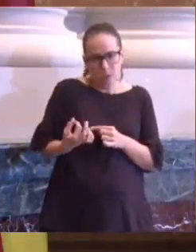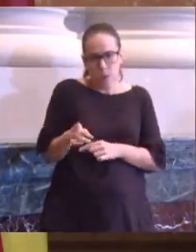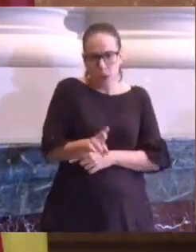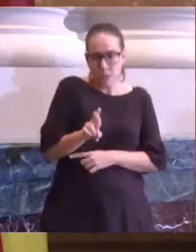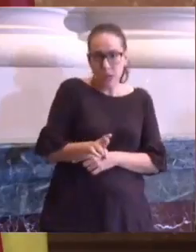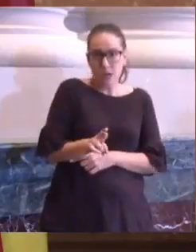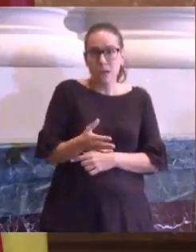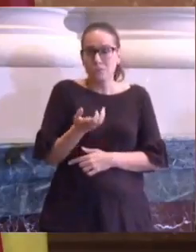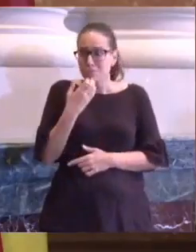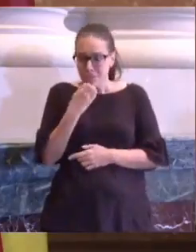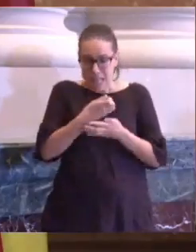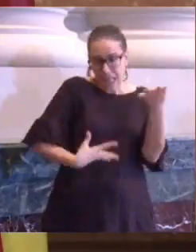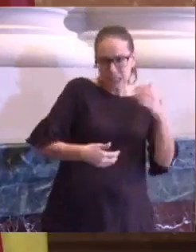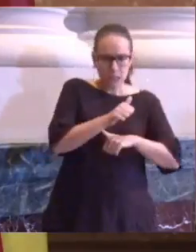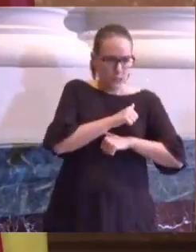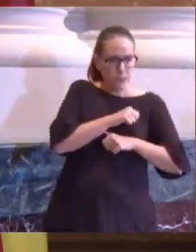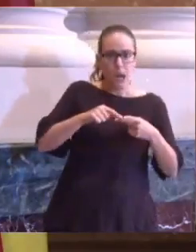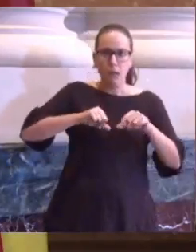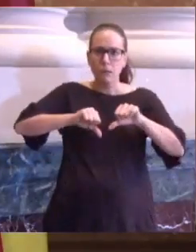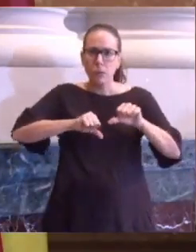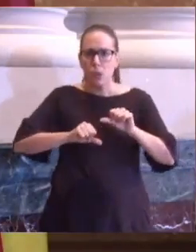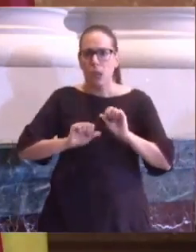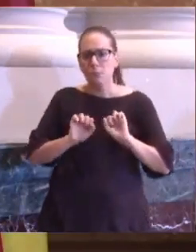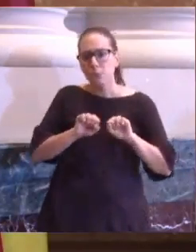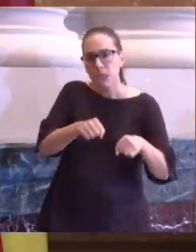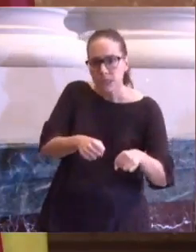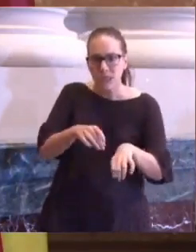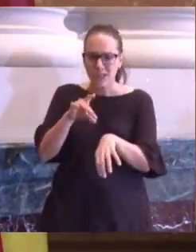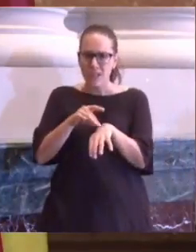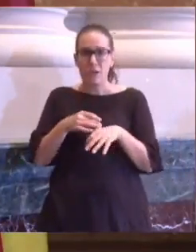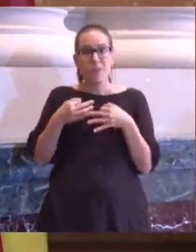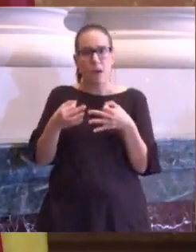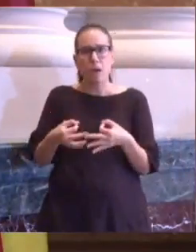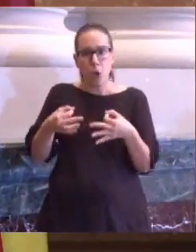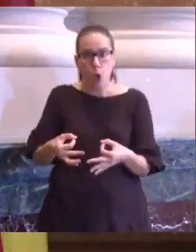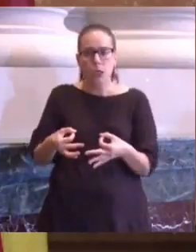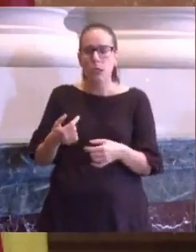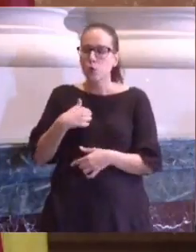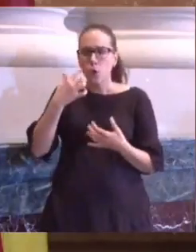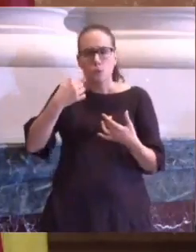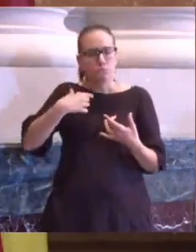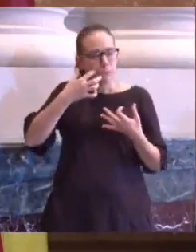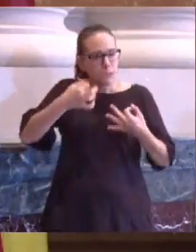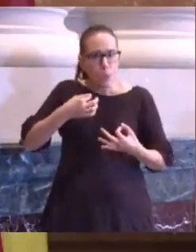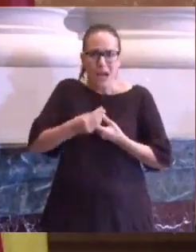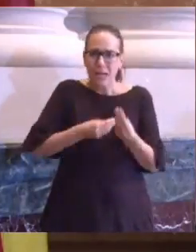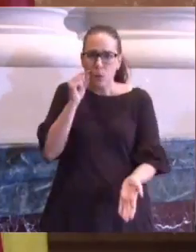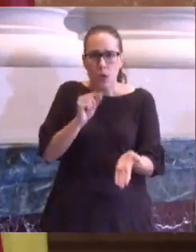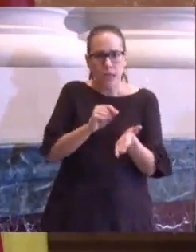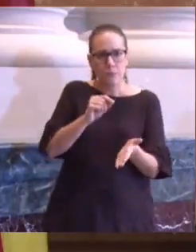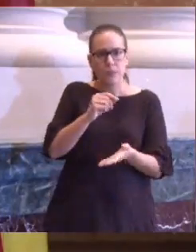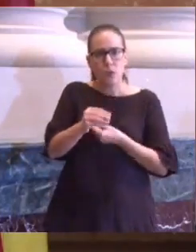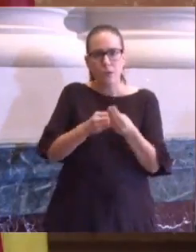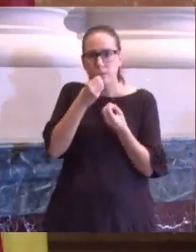listas de espera, demoras de cirugía, patologías crónicas, y estoy segura de que lo haremos rápido y bien, con